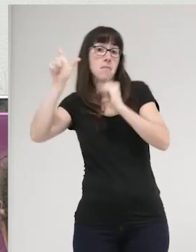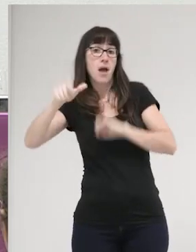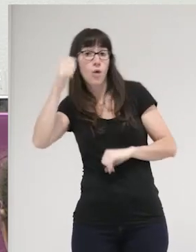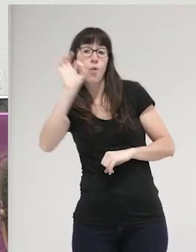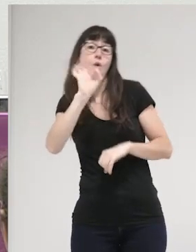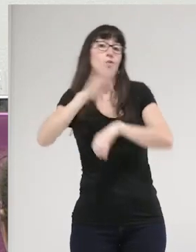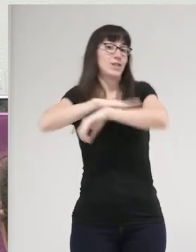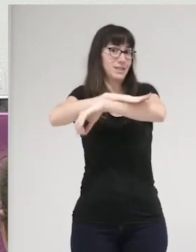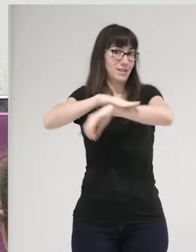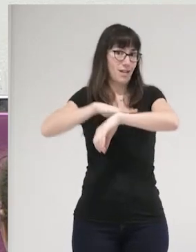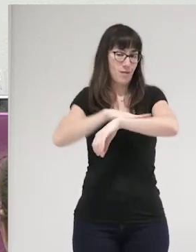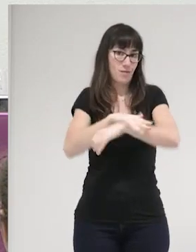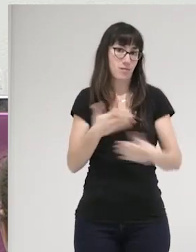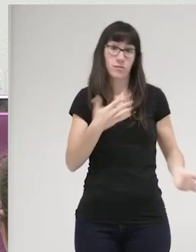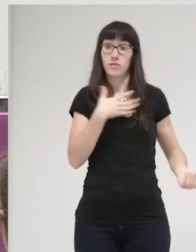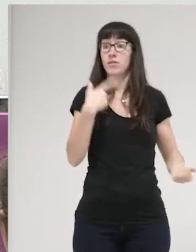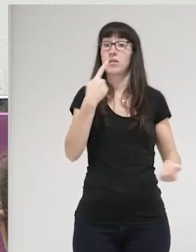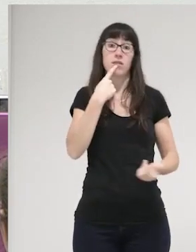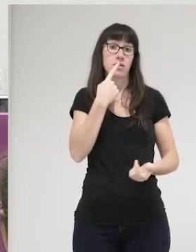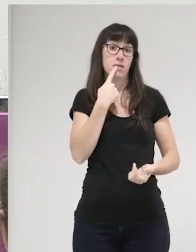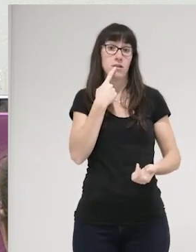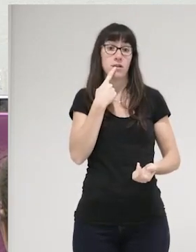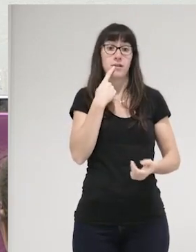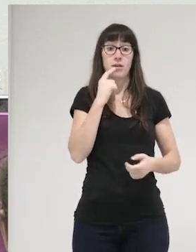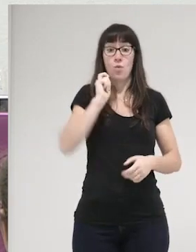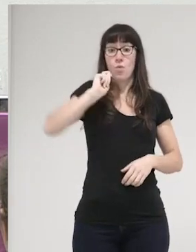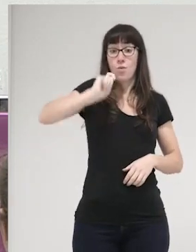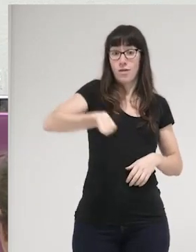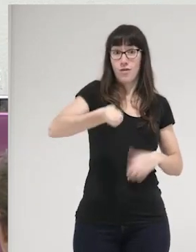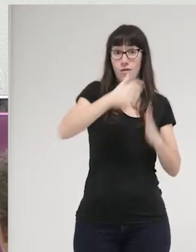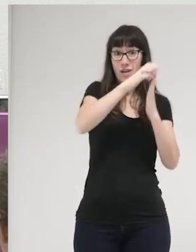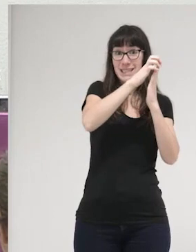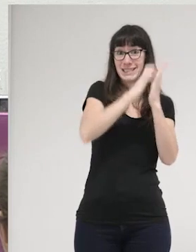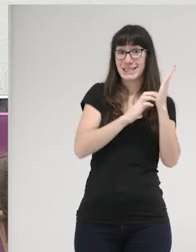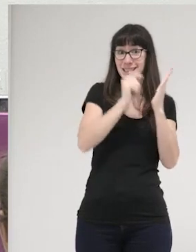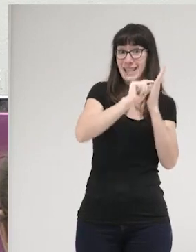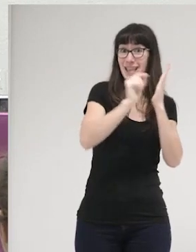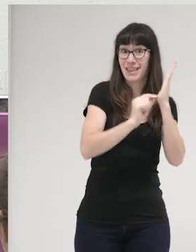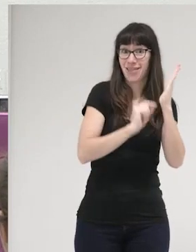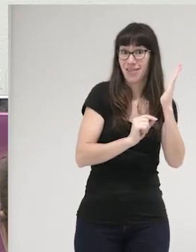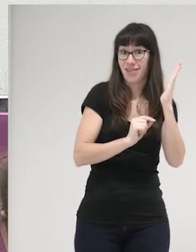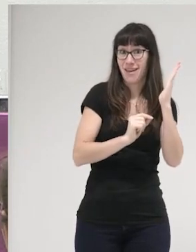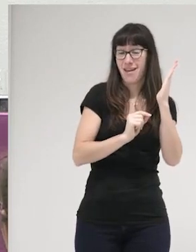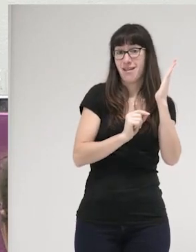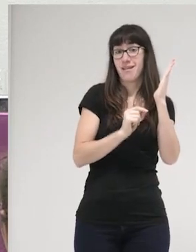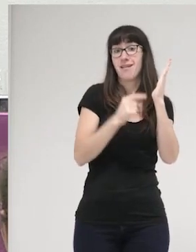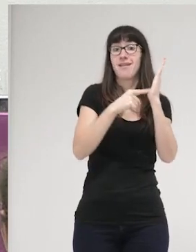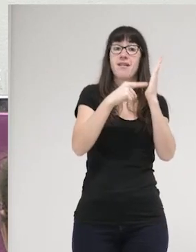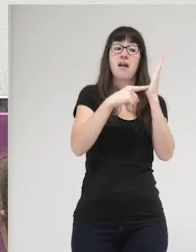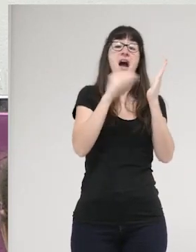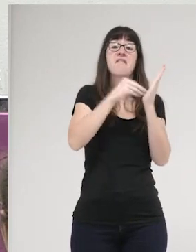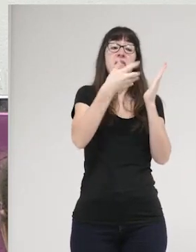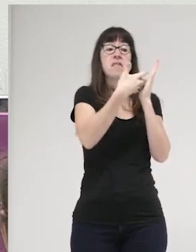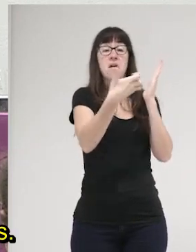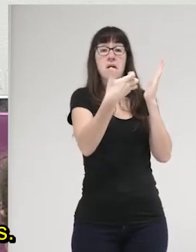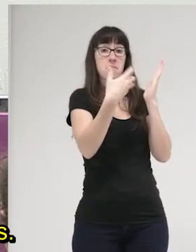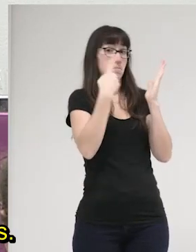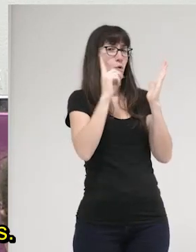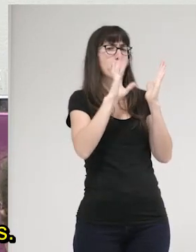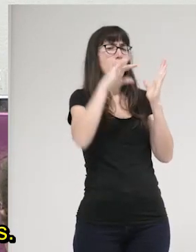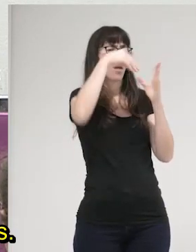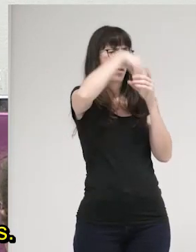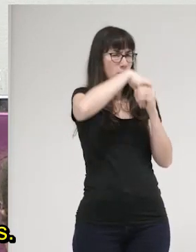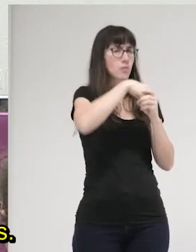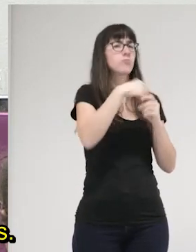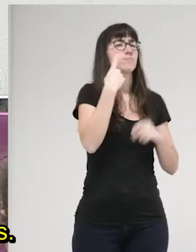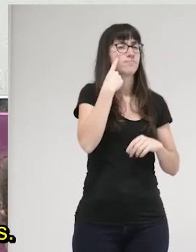Estado. Es decir, que las sentencias de los tribunales, aunque a veces el discurso explícito dice lo contrario, en realidad